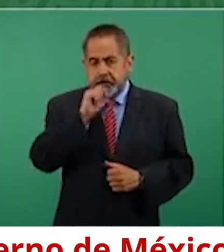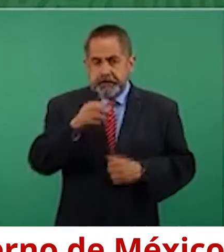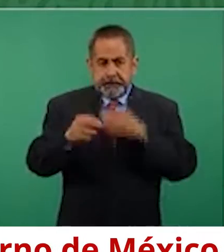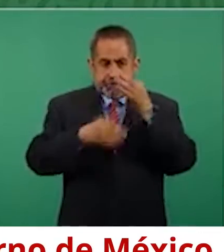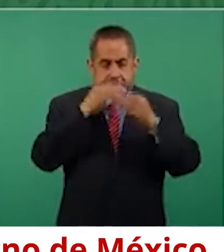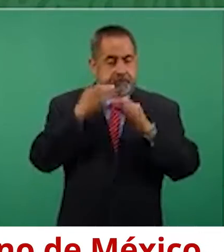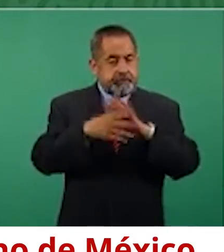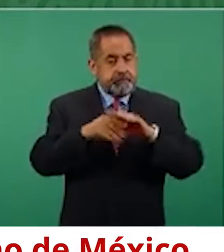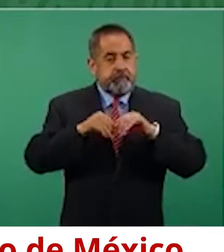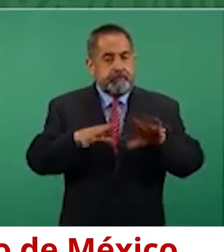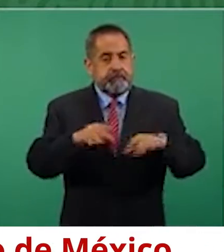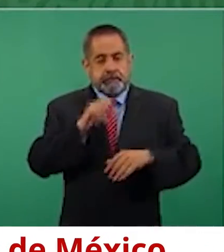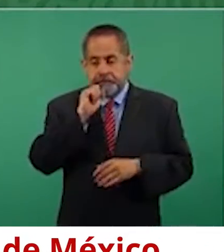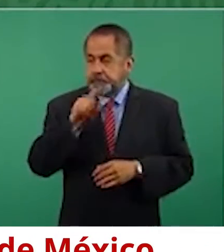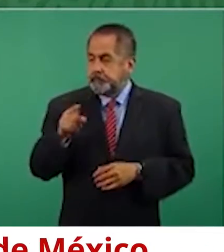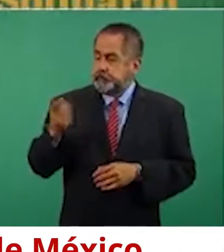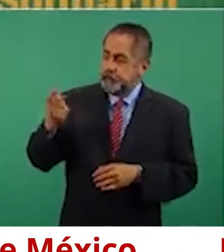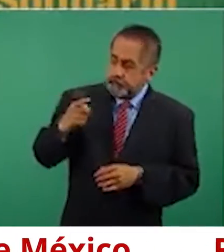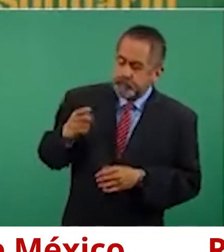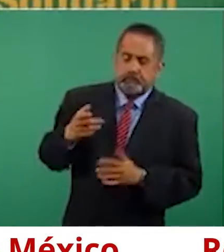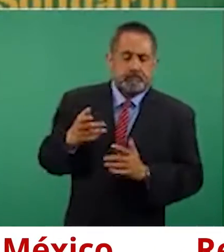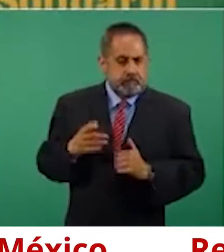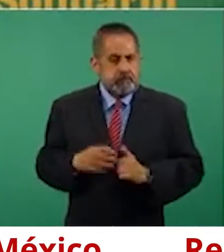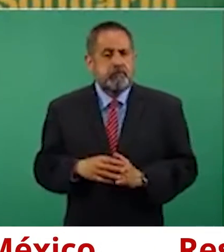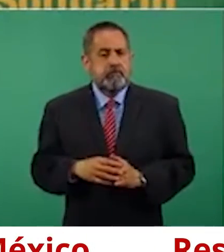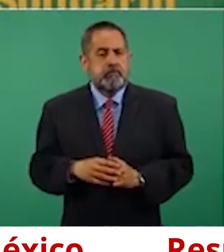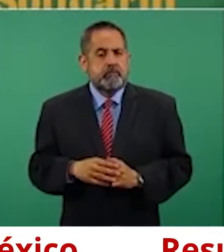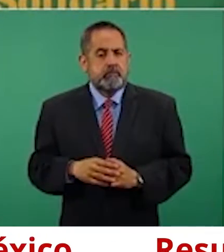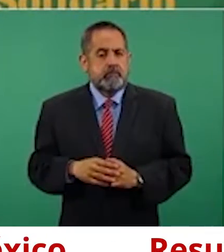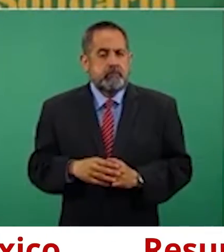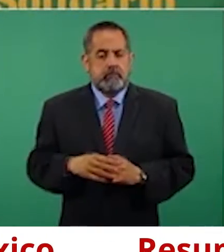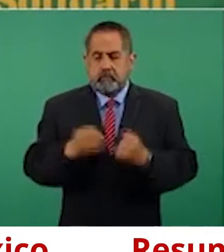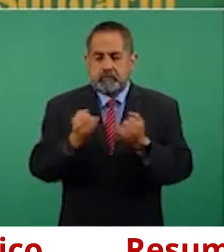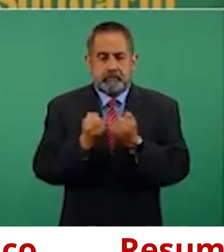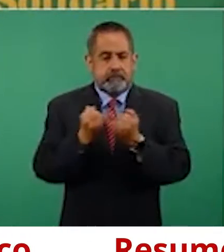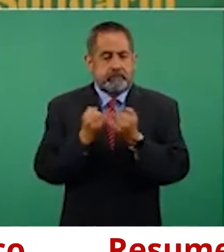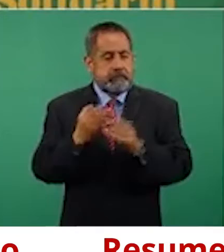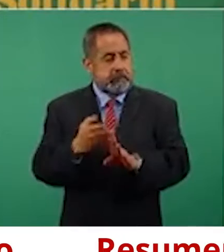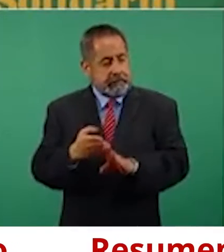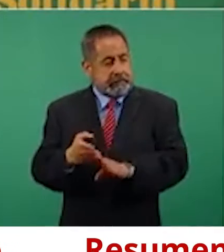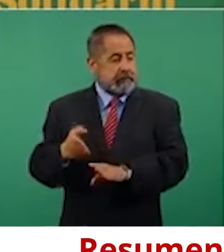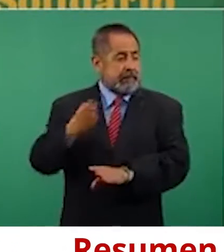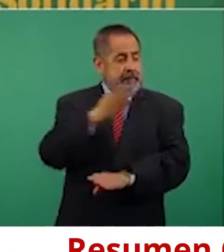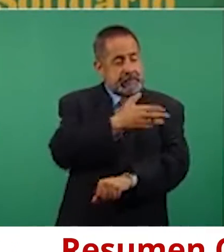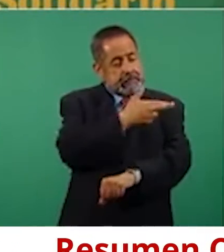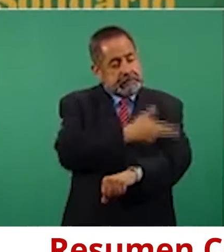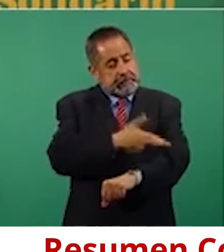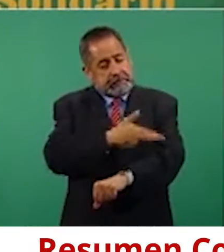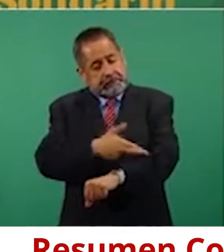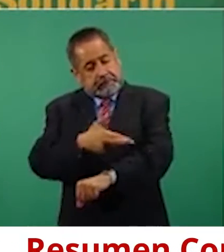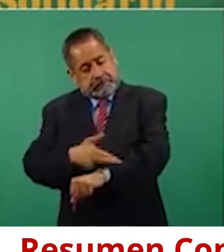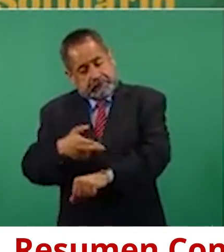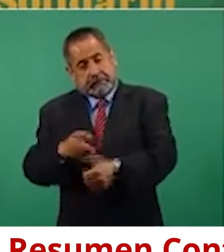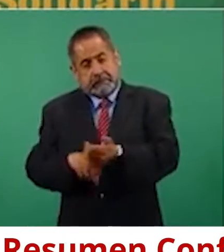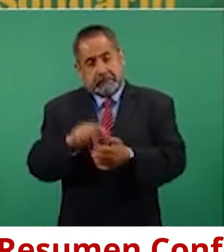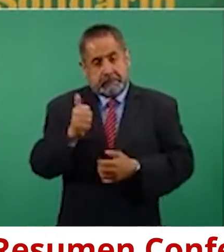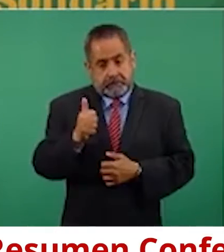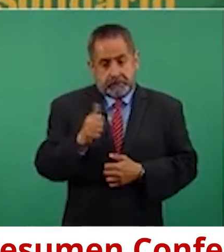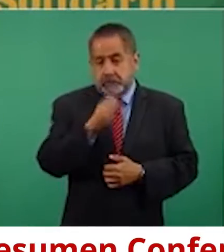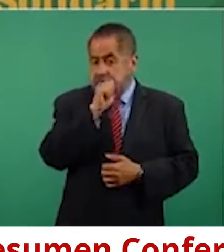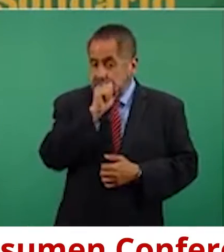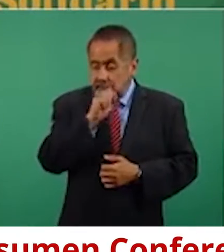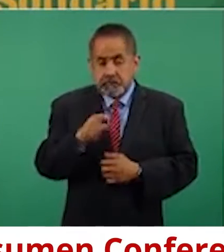que recibimos instrucciones, así como se hizo con toda anticipación en agosto, de hacer